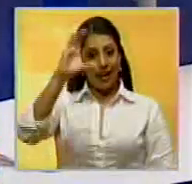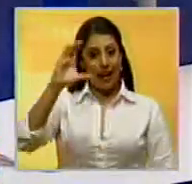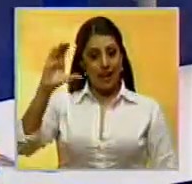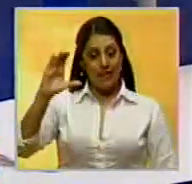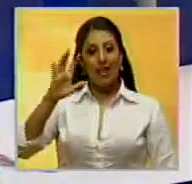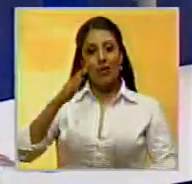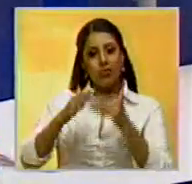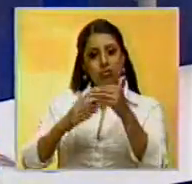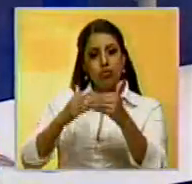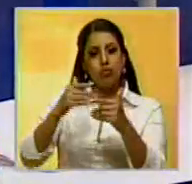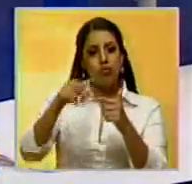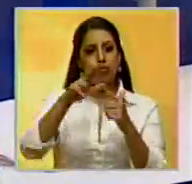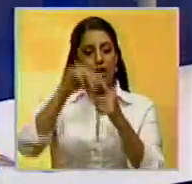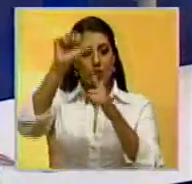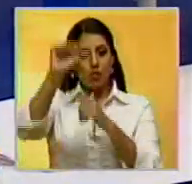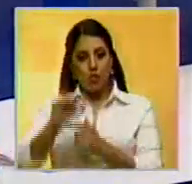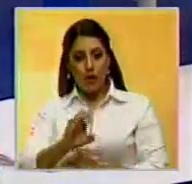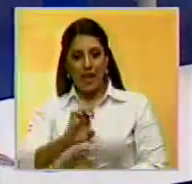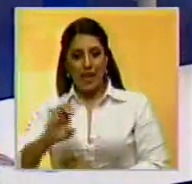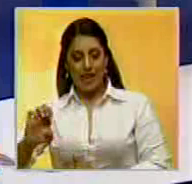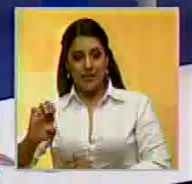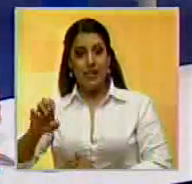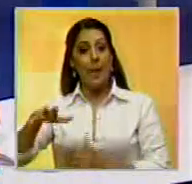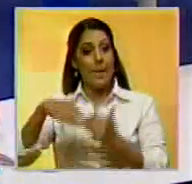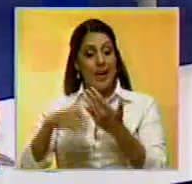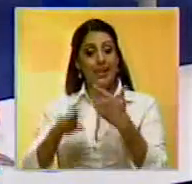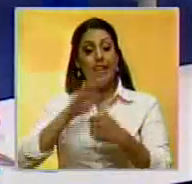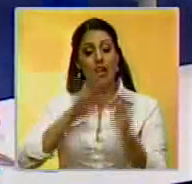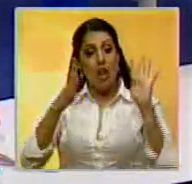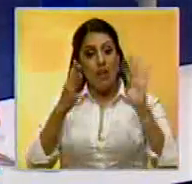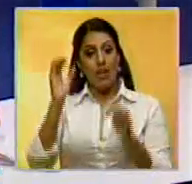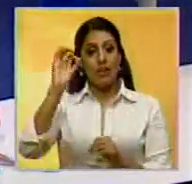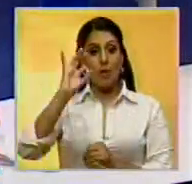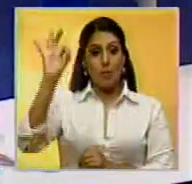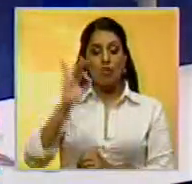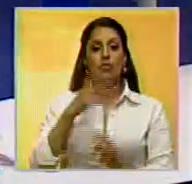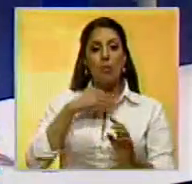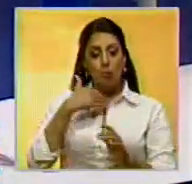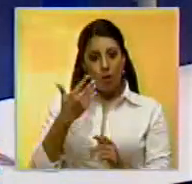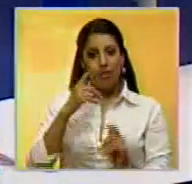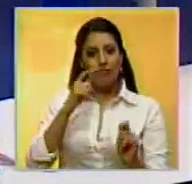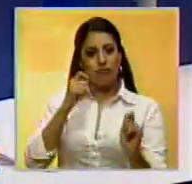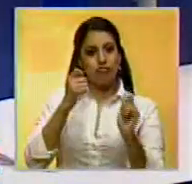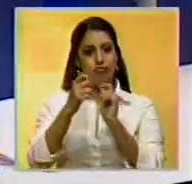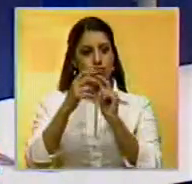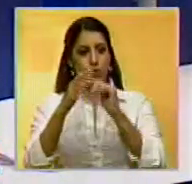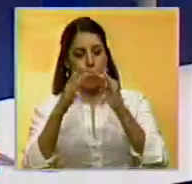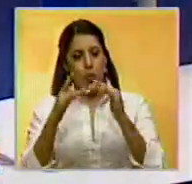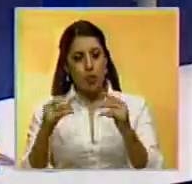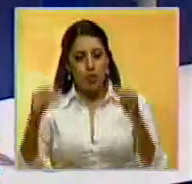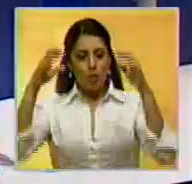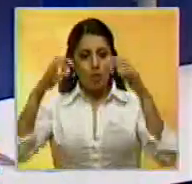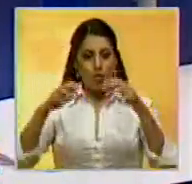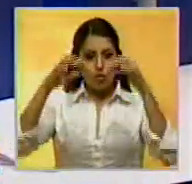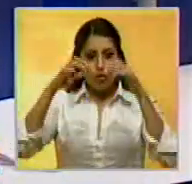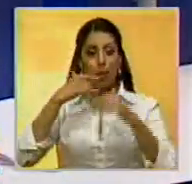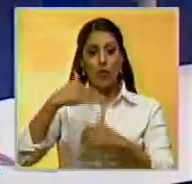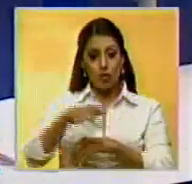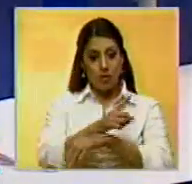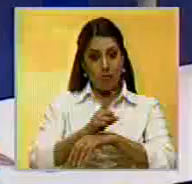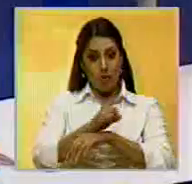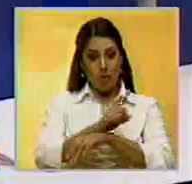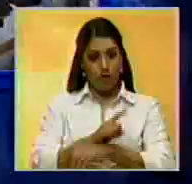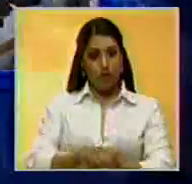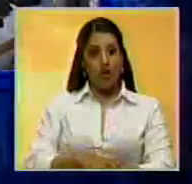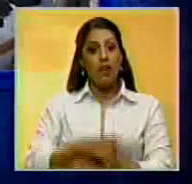avanza hacia el sureste de las Antillas Menores y hay un 90% de probabilidad que cambie de onda a depresión tropical en las próximas